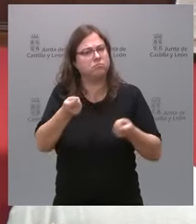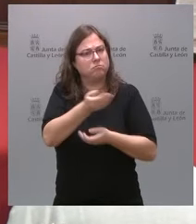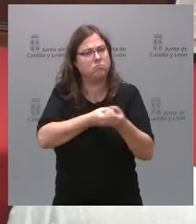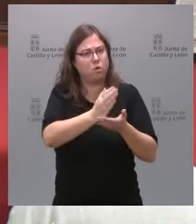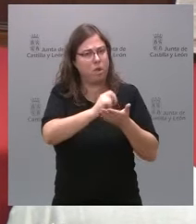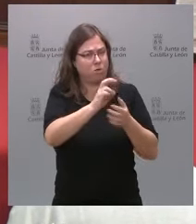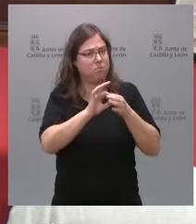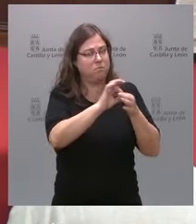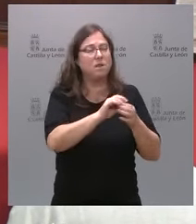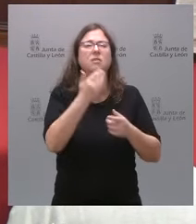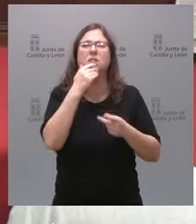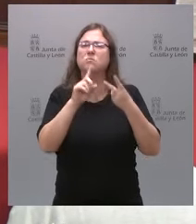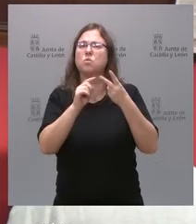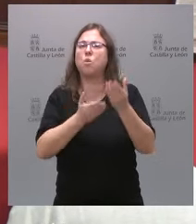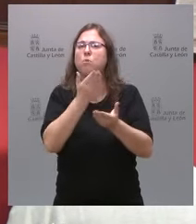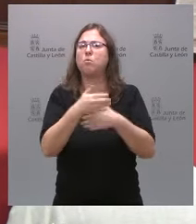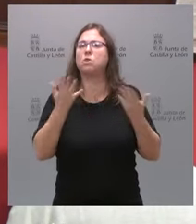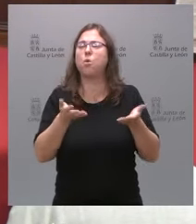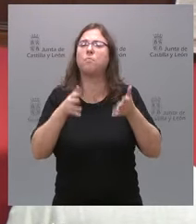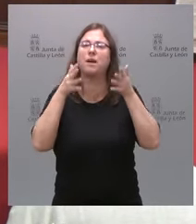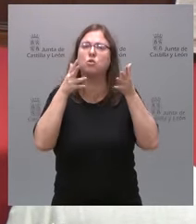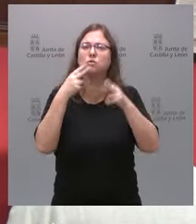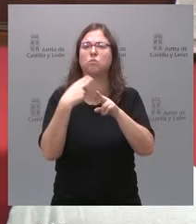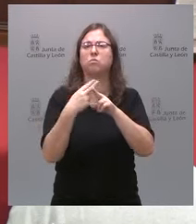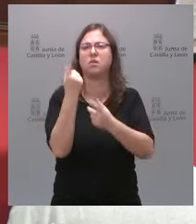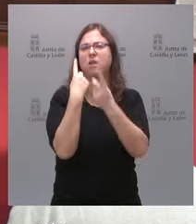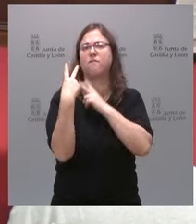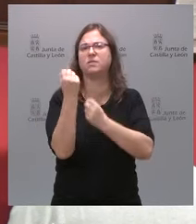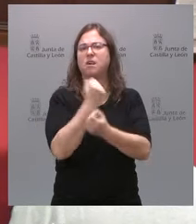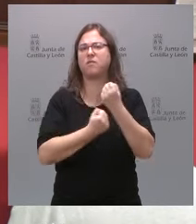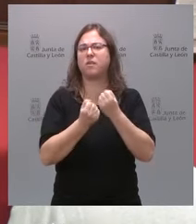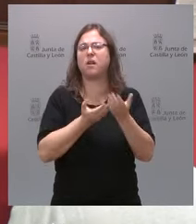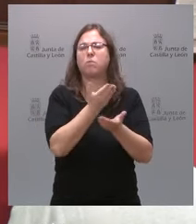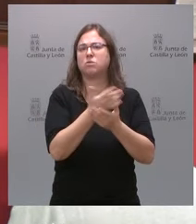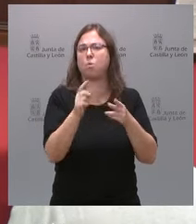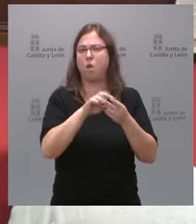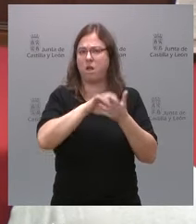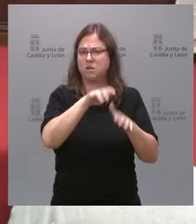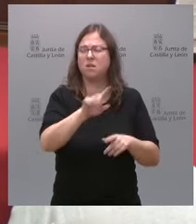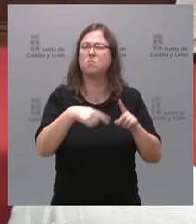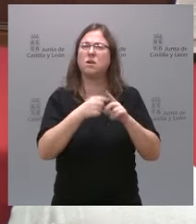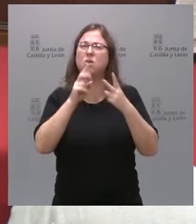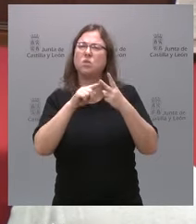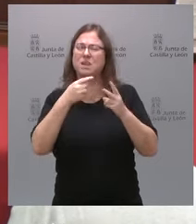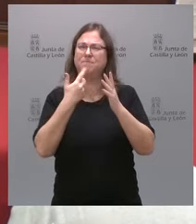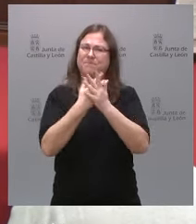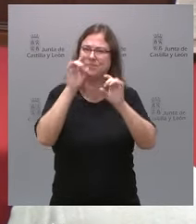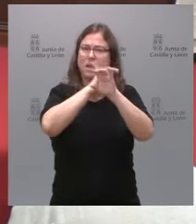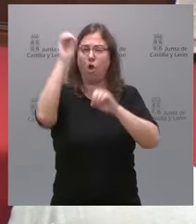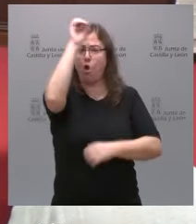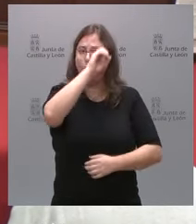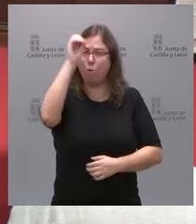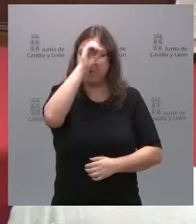Luego, ¿qué propuesta llevaría Castilla y León a este Consejo de Política Fiscal y Financiera? Y luego, me gustaría tener un posicionamiento claro sobre si la Junta de Castilla y